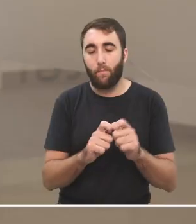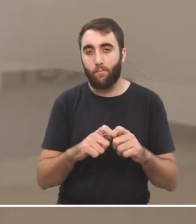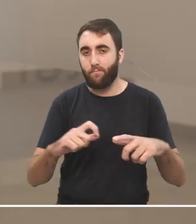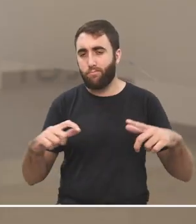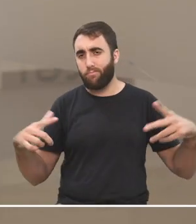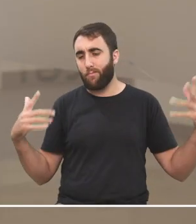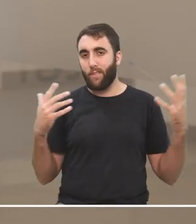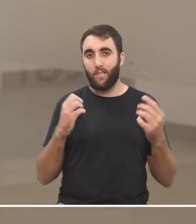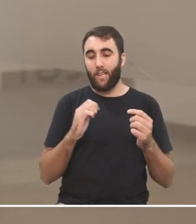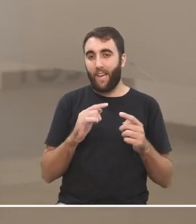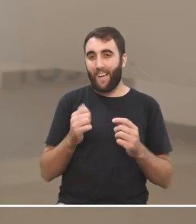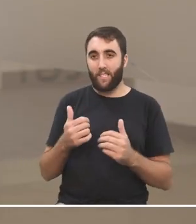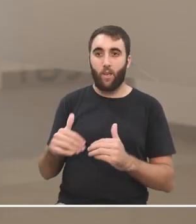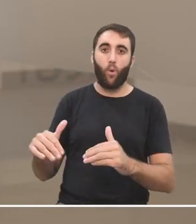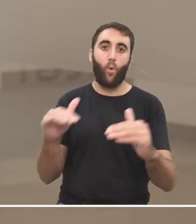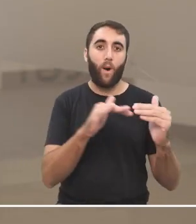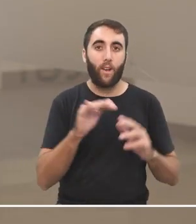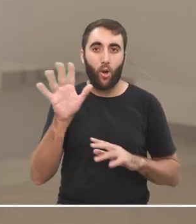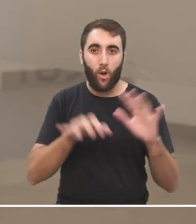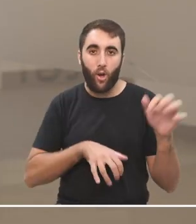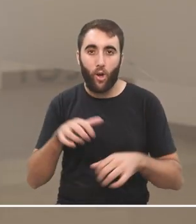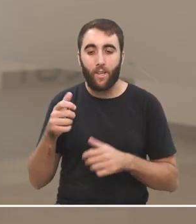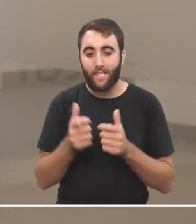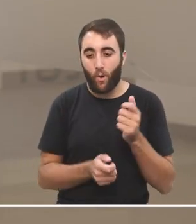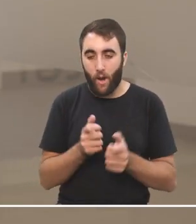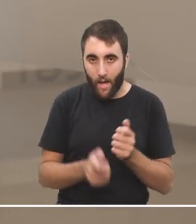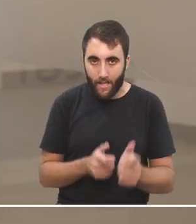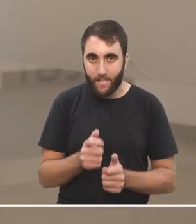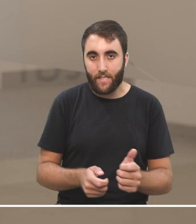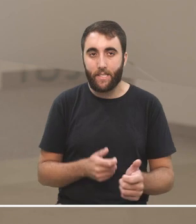y se puso mucho más ubicuo porque los estudiantes empezaron a aparecer con celulares